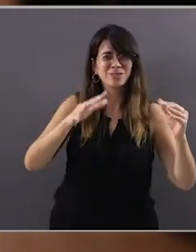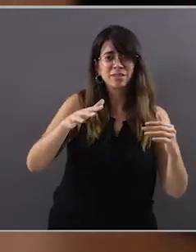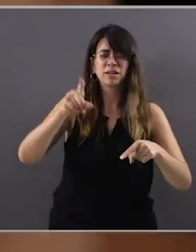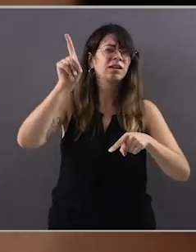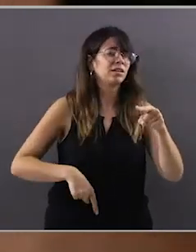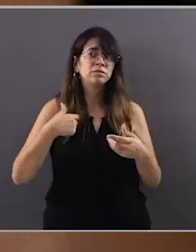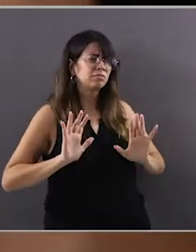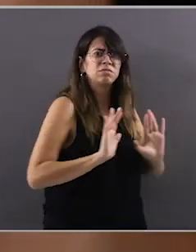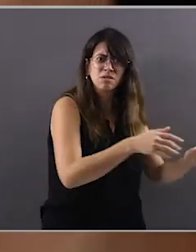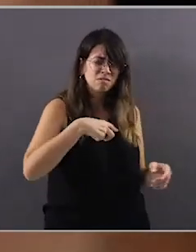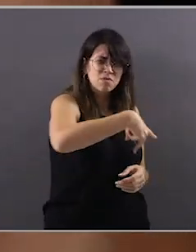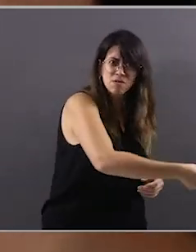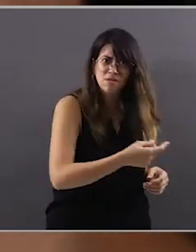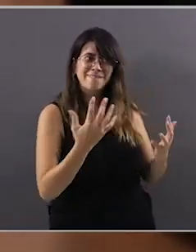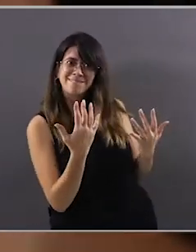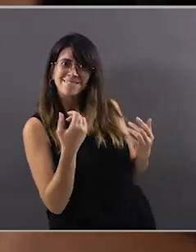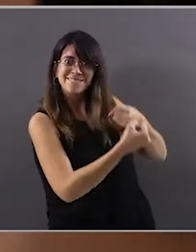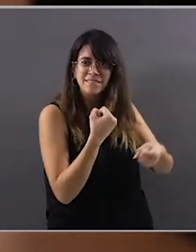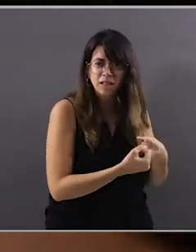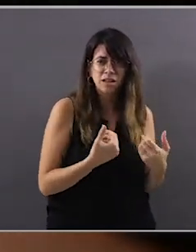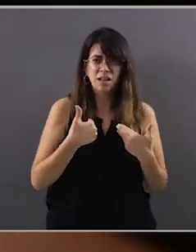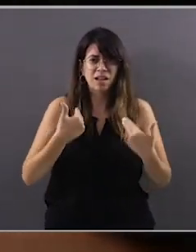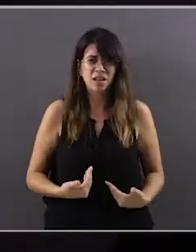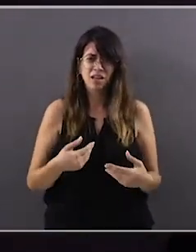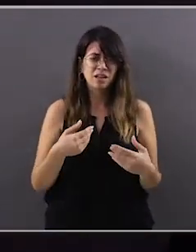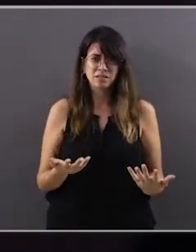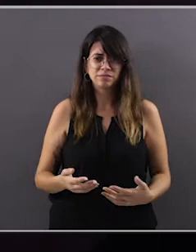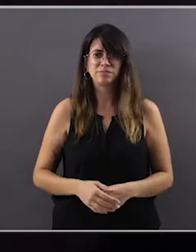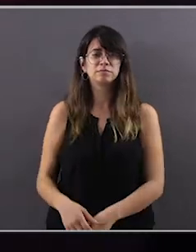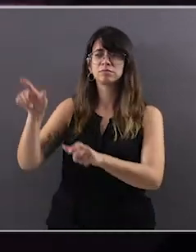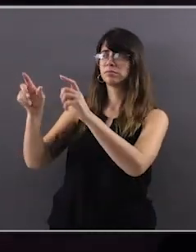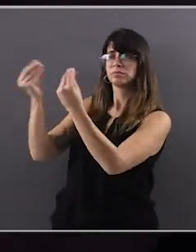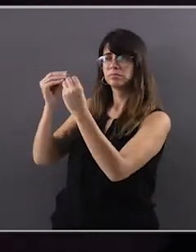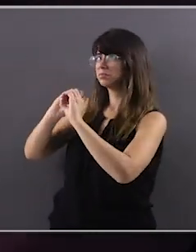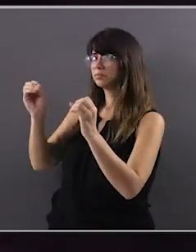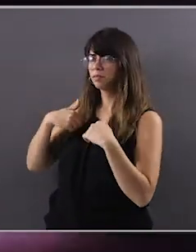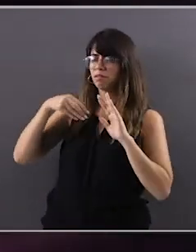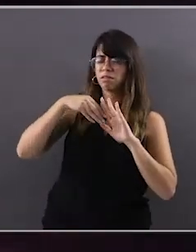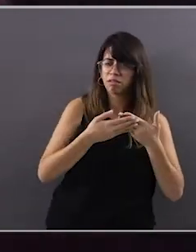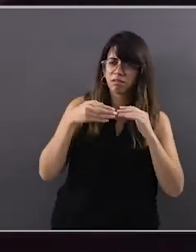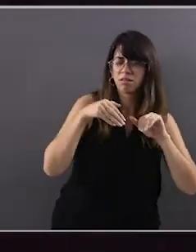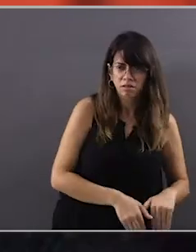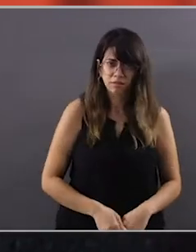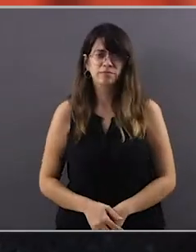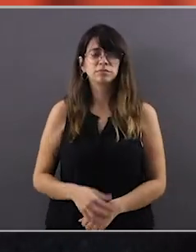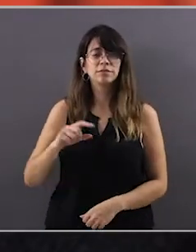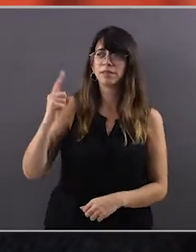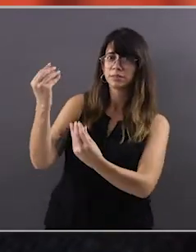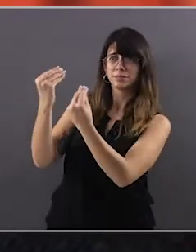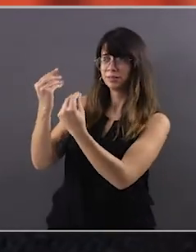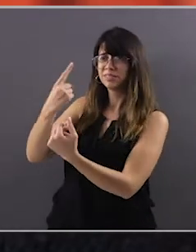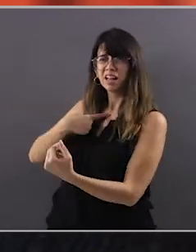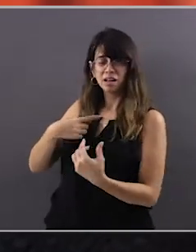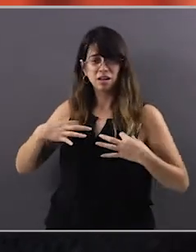escalera, me tiraban con algo, me esperaban afuera, me pegaban. Los mismos profesores te desanimaban a seguir estudiando. Mi primer